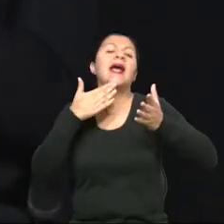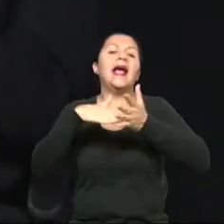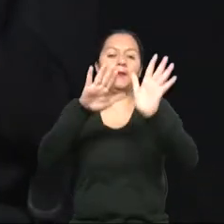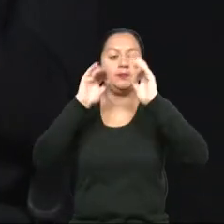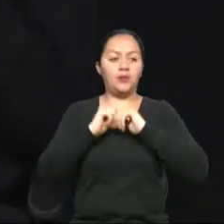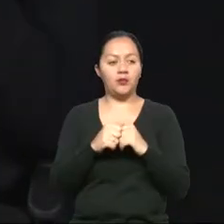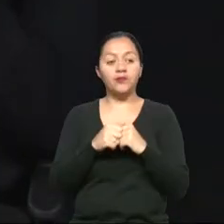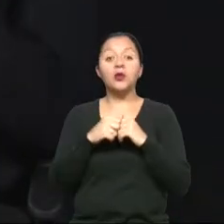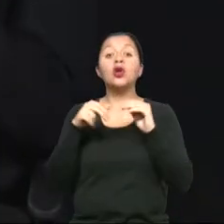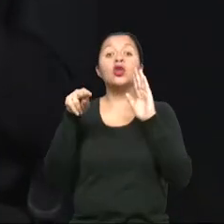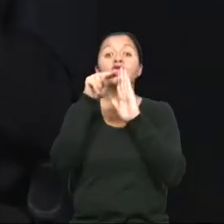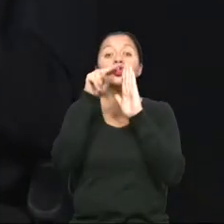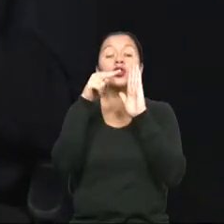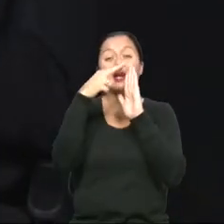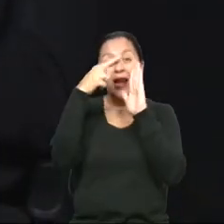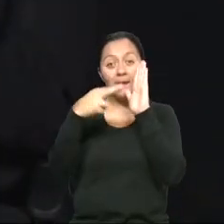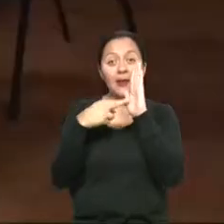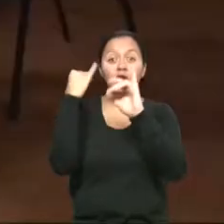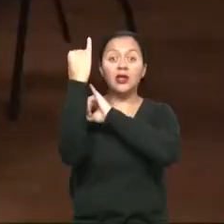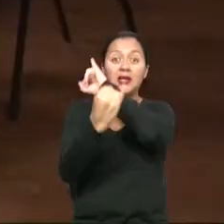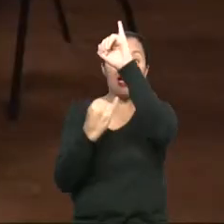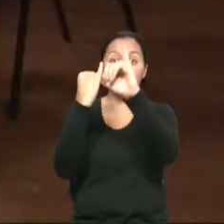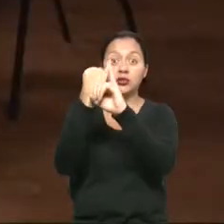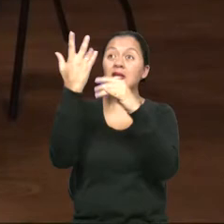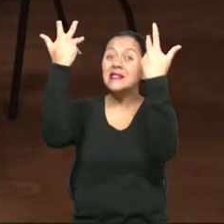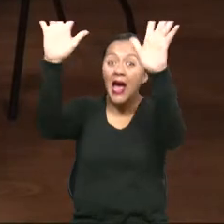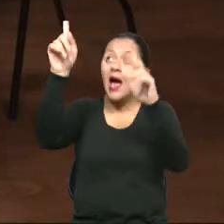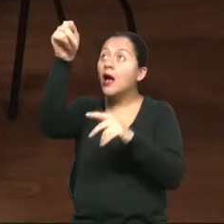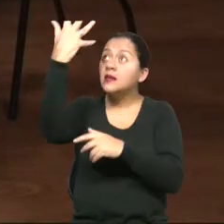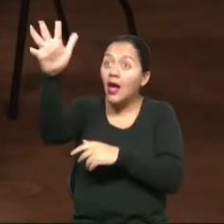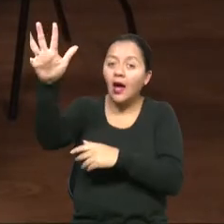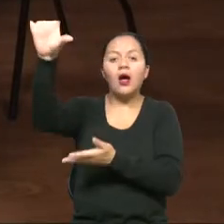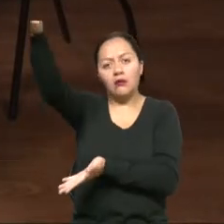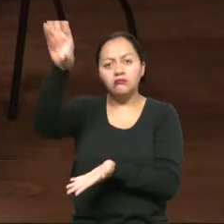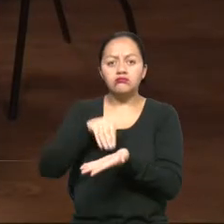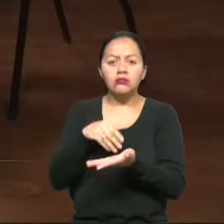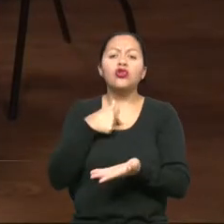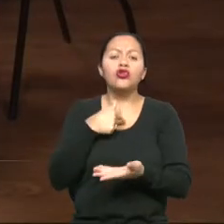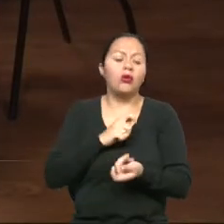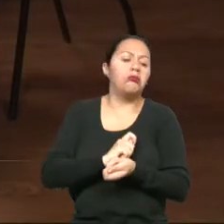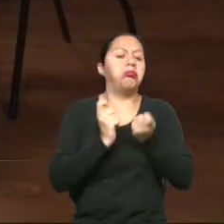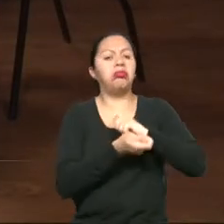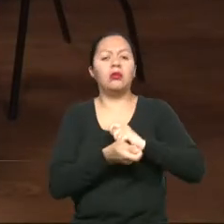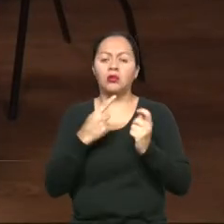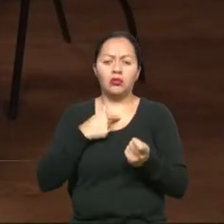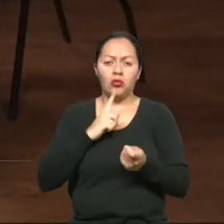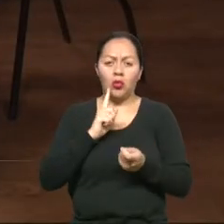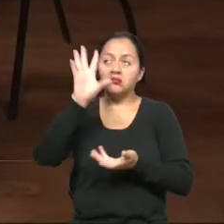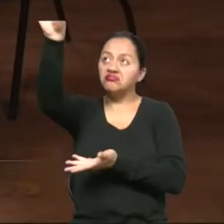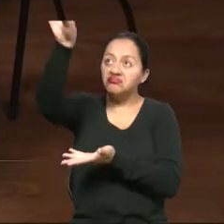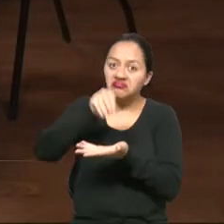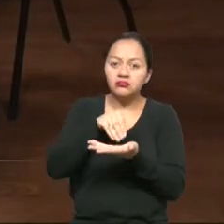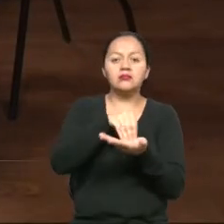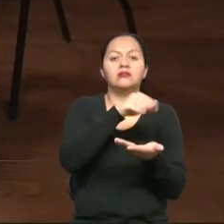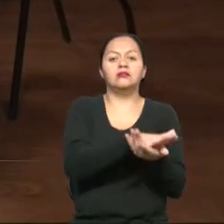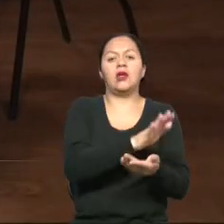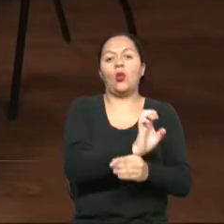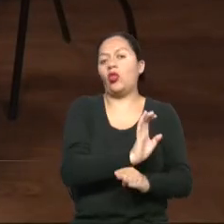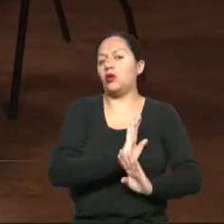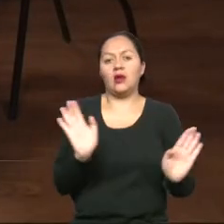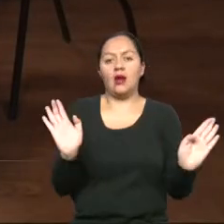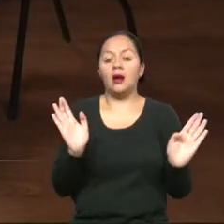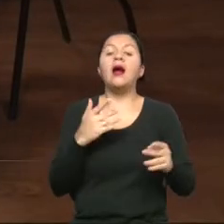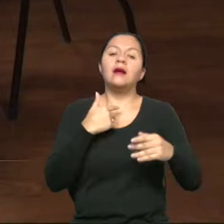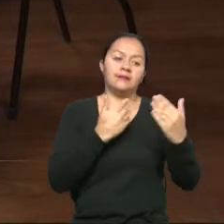tema de accesibilidad es mucho mejor que yo tome esa norma internacional y la haga norma ecuatoriana. Entonces, en este caso, llamamos a las partes